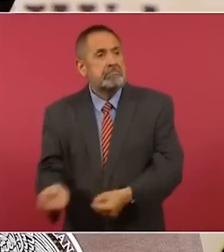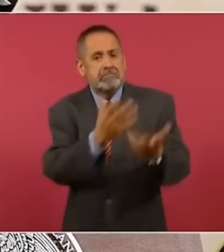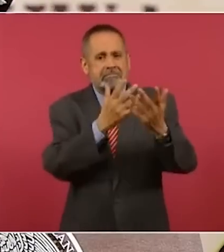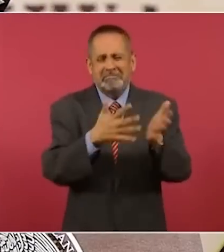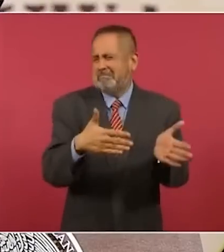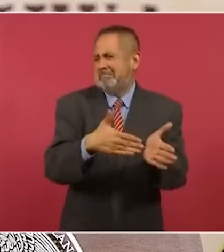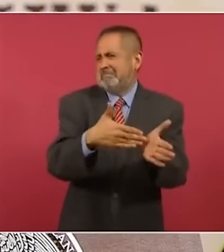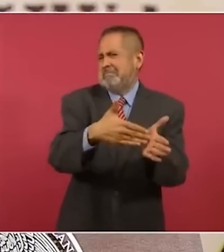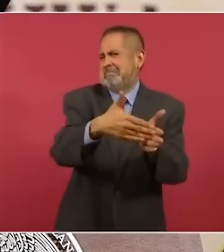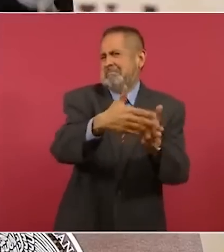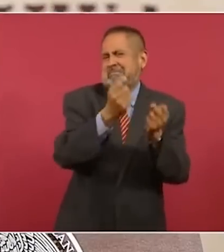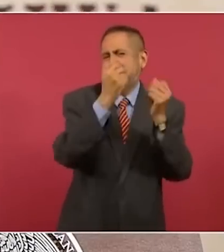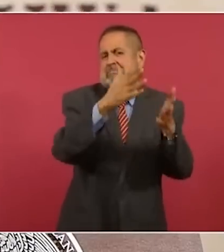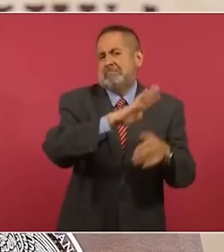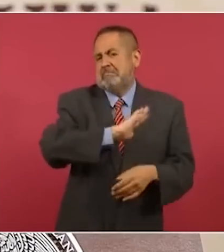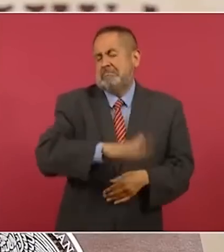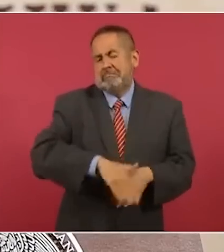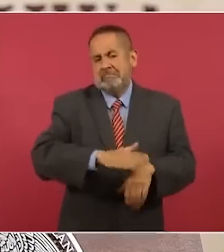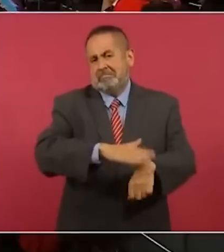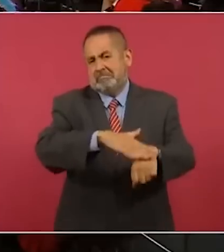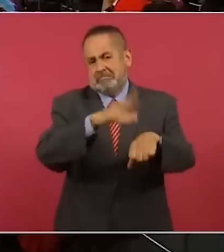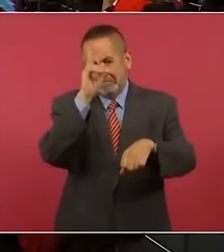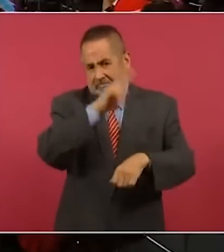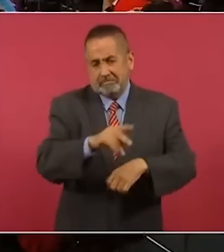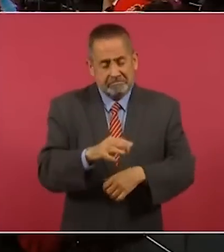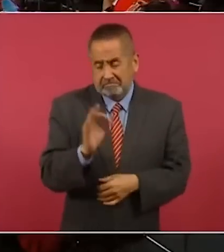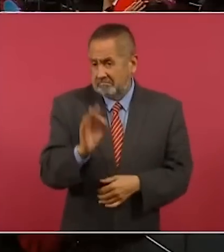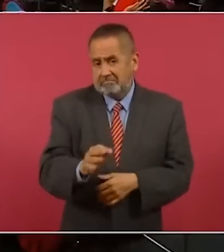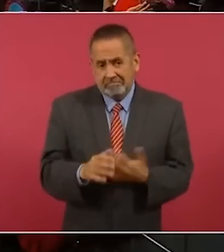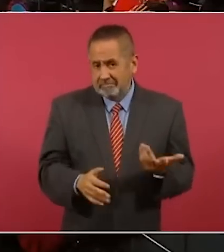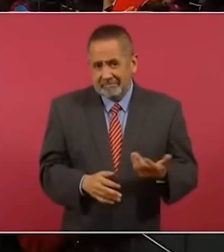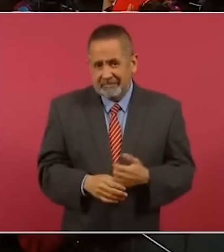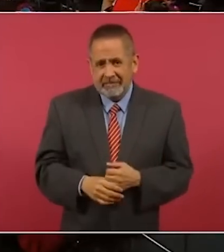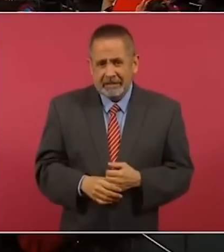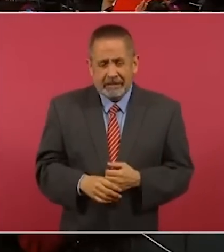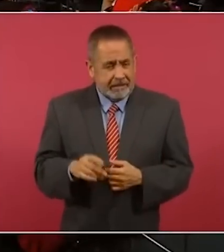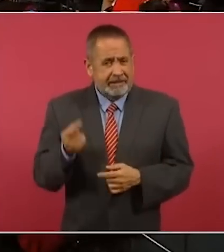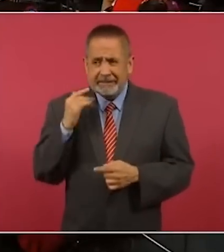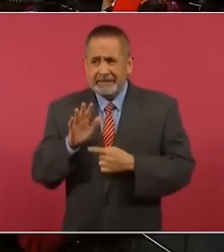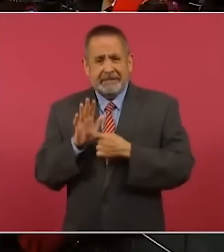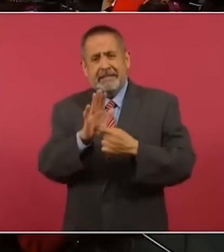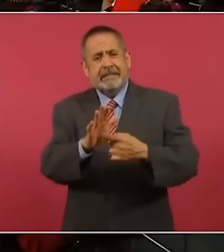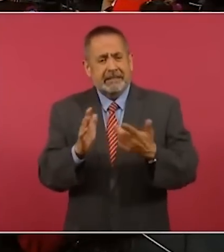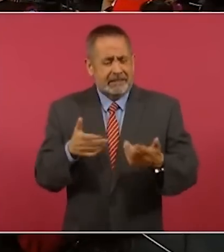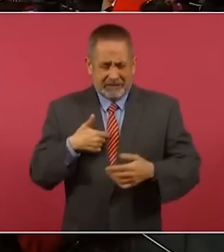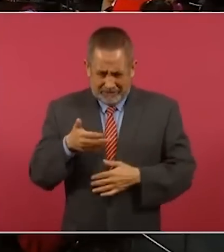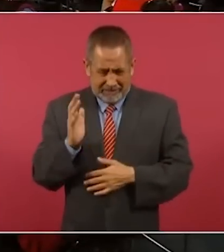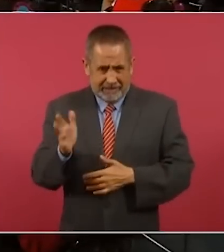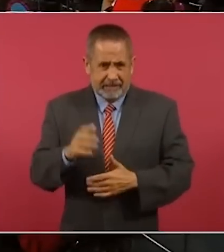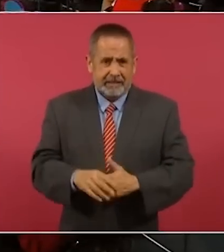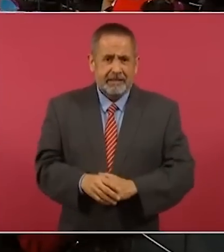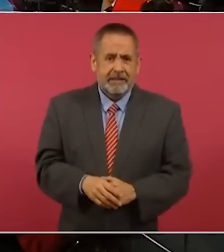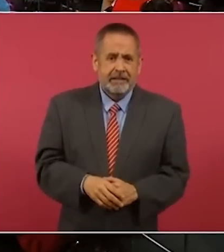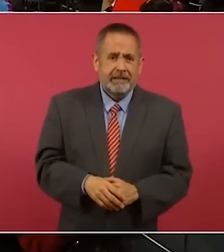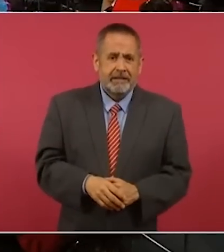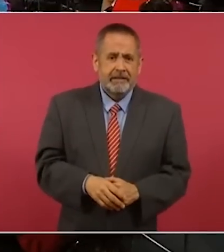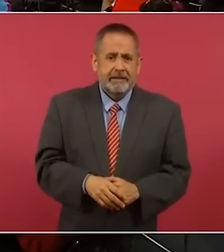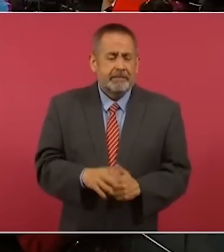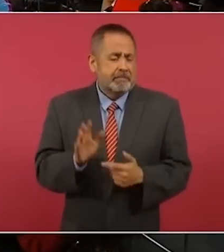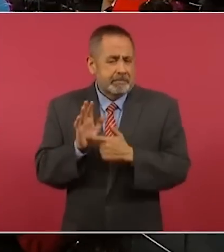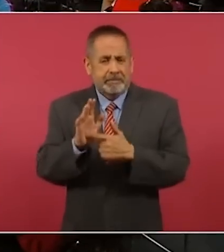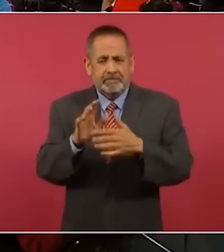quizás su tasa de mortalidad sería mucho mayor. Esto es un hecho, se los acabamos de presentar, a ver si ahora la encontramos y si no.